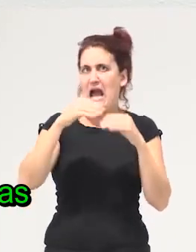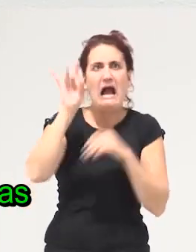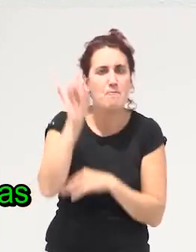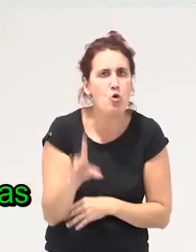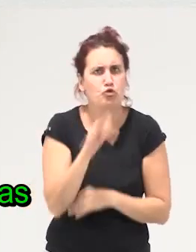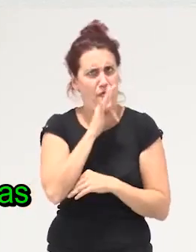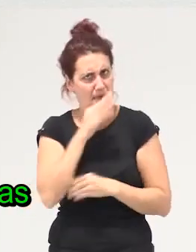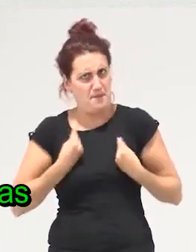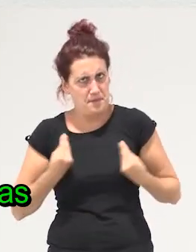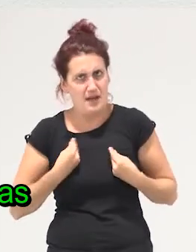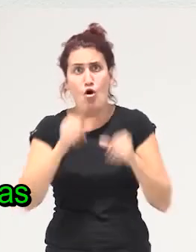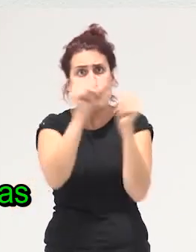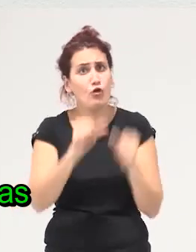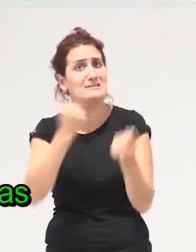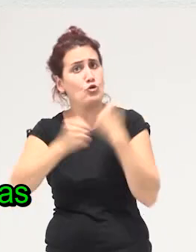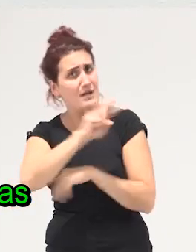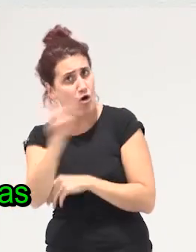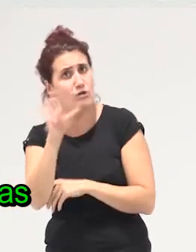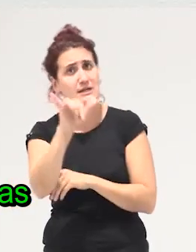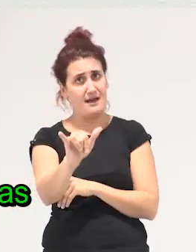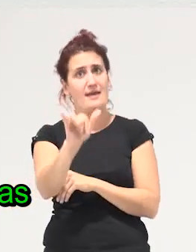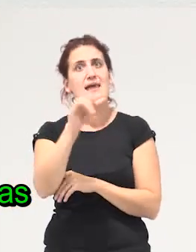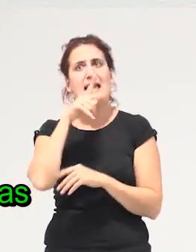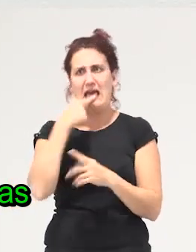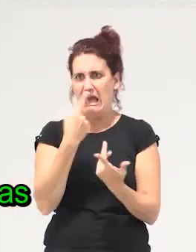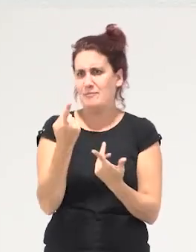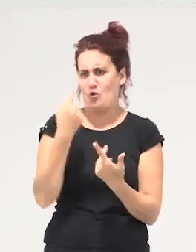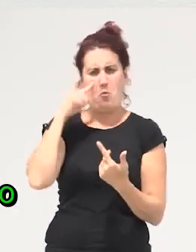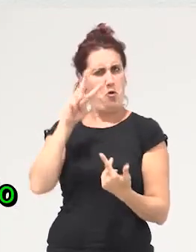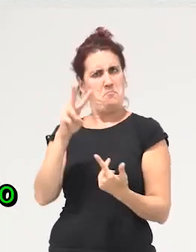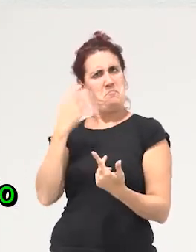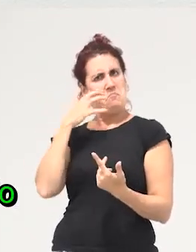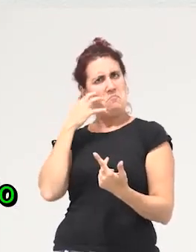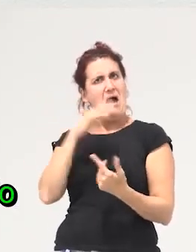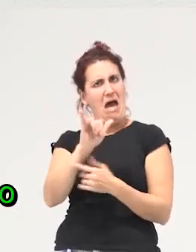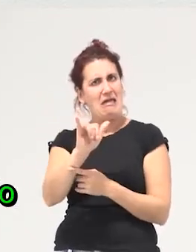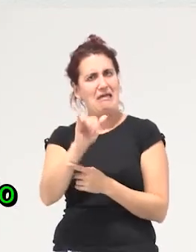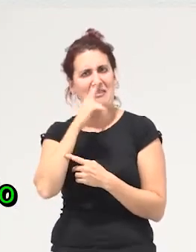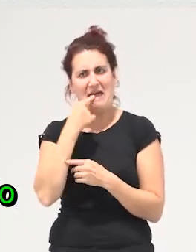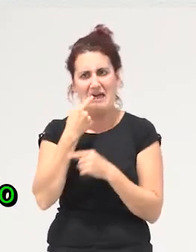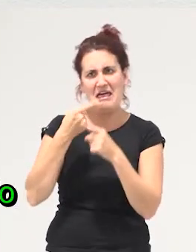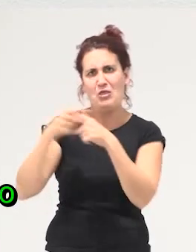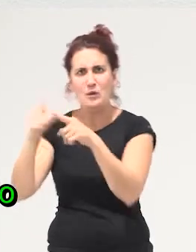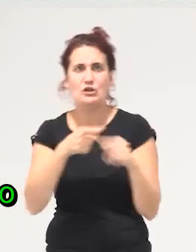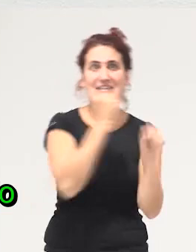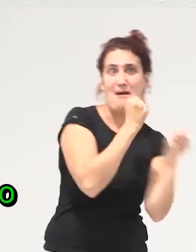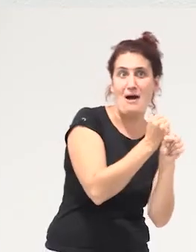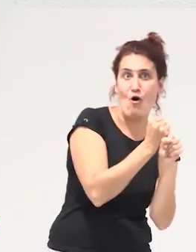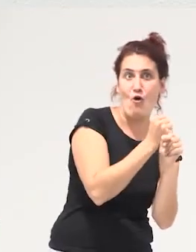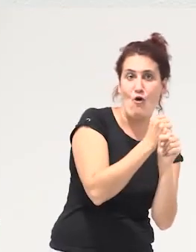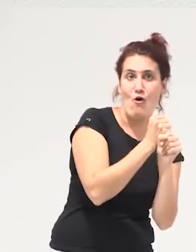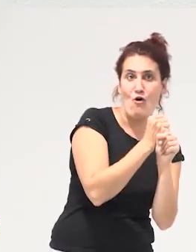hay otras formas económicas que estallan los corsés de este dueto entre trabajo salariado y